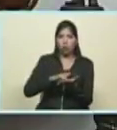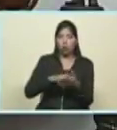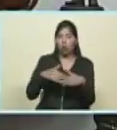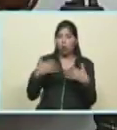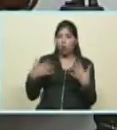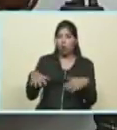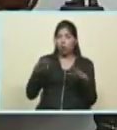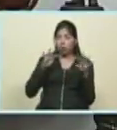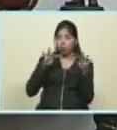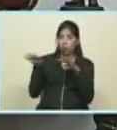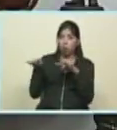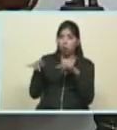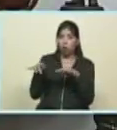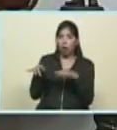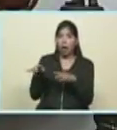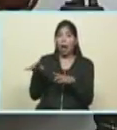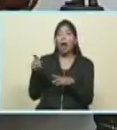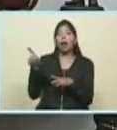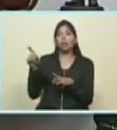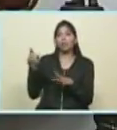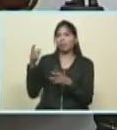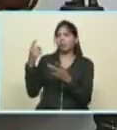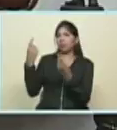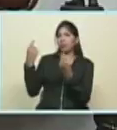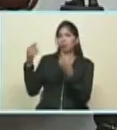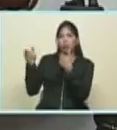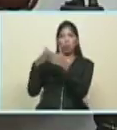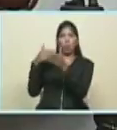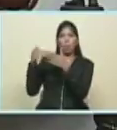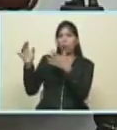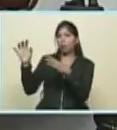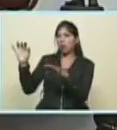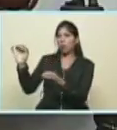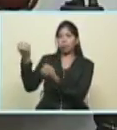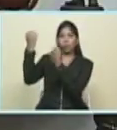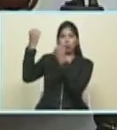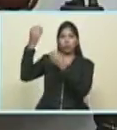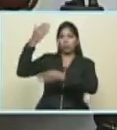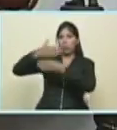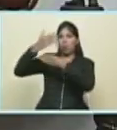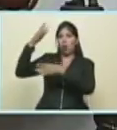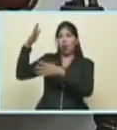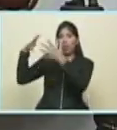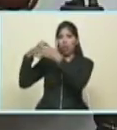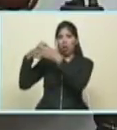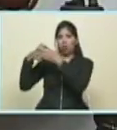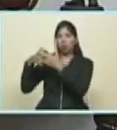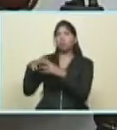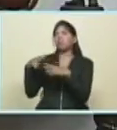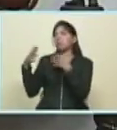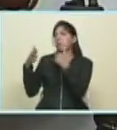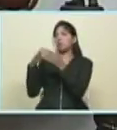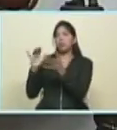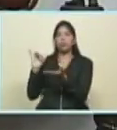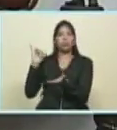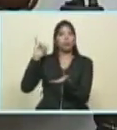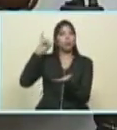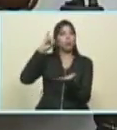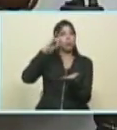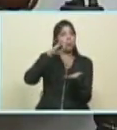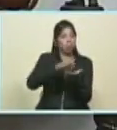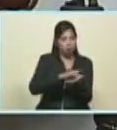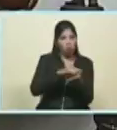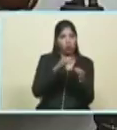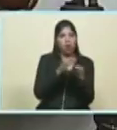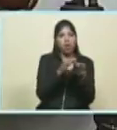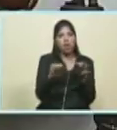a pesar del bloqueo de Estados Unidos el avión Hércules de Venezuela bueno transita por el mundo llevando la